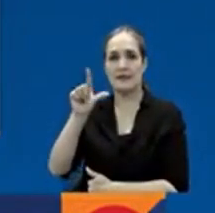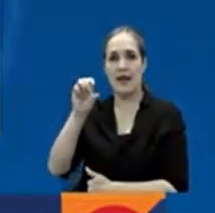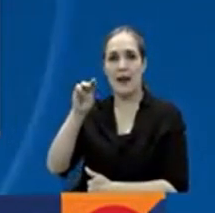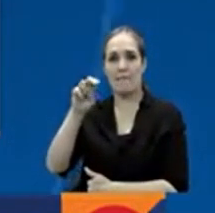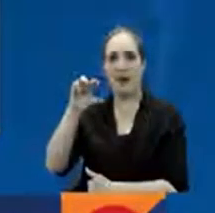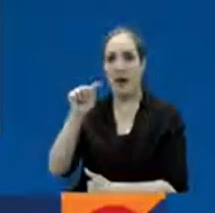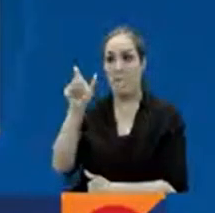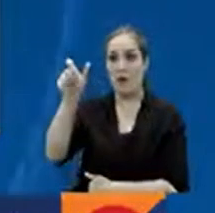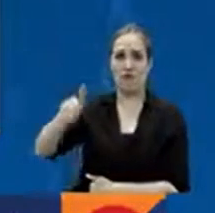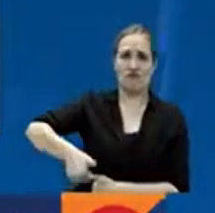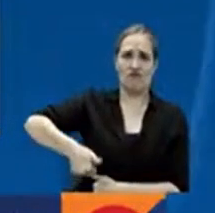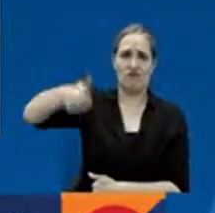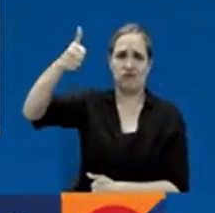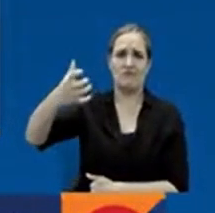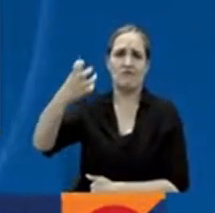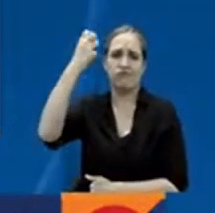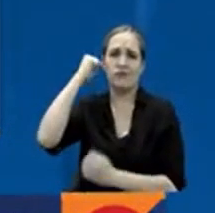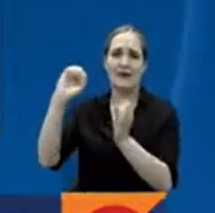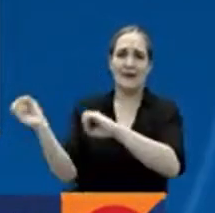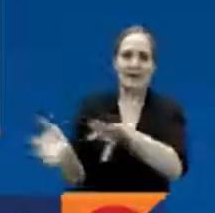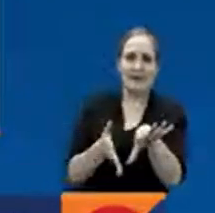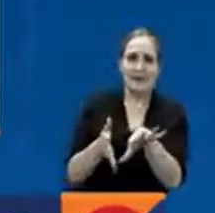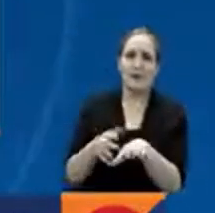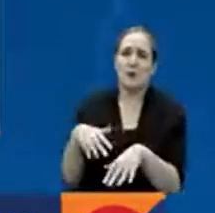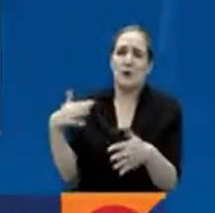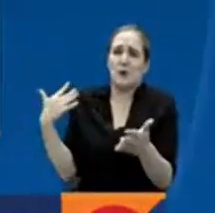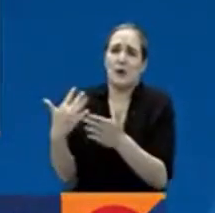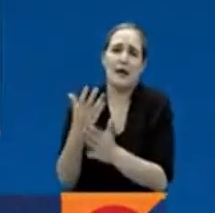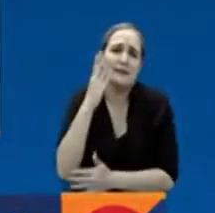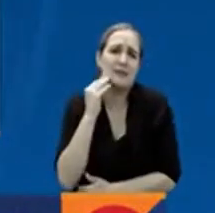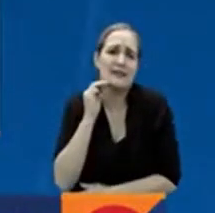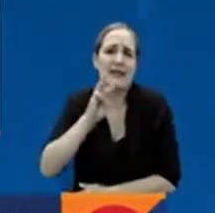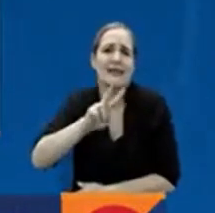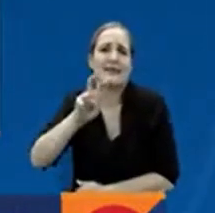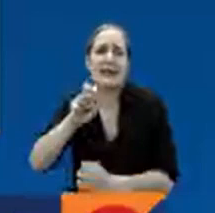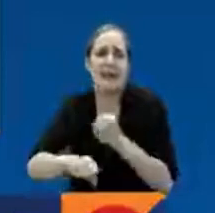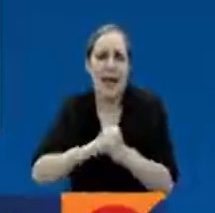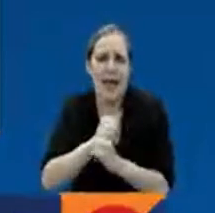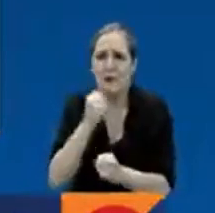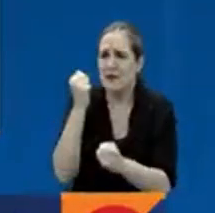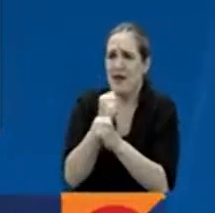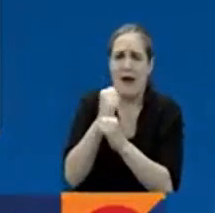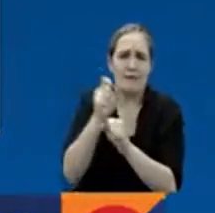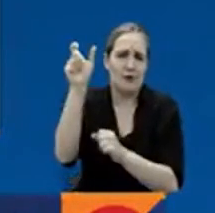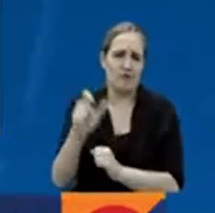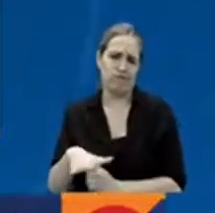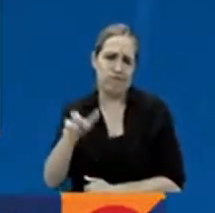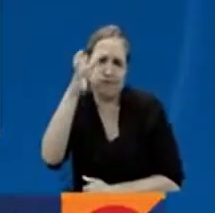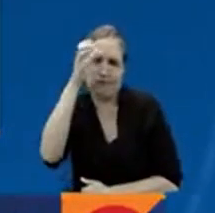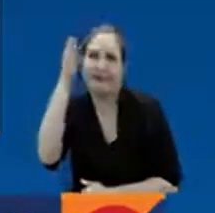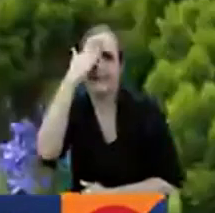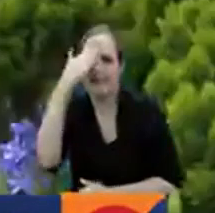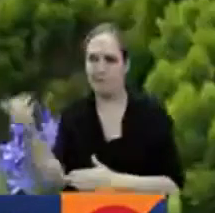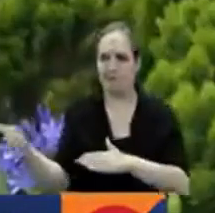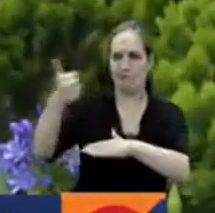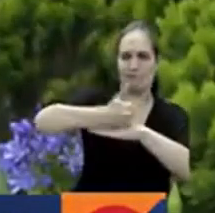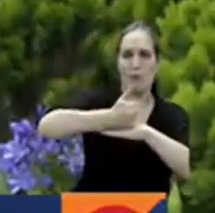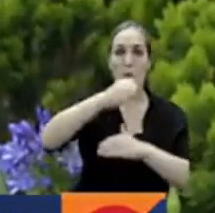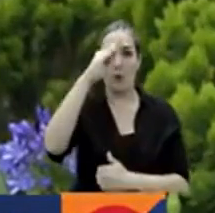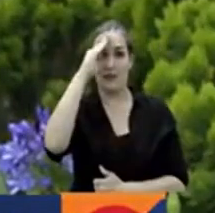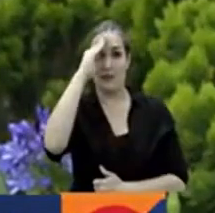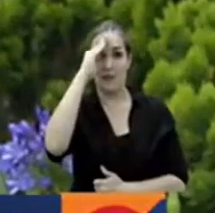un mayor general de la reserva con más de 37 años de experiencia en la institución. Es importante recordar que el general